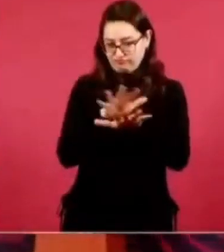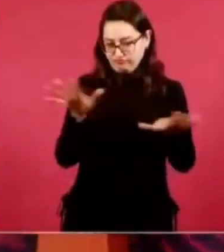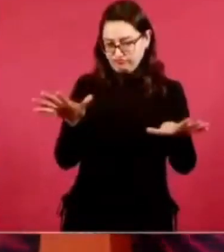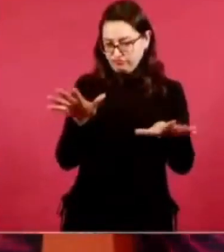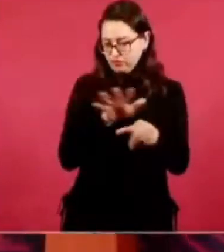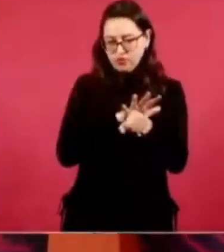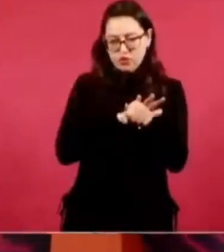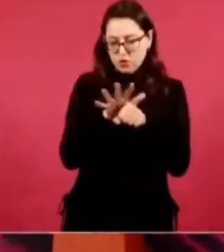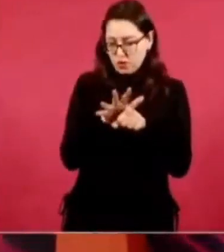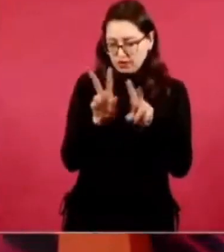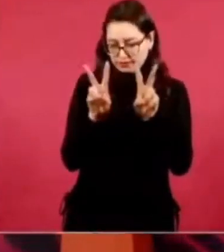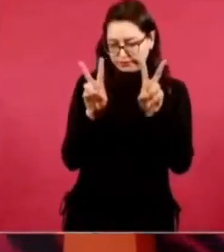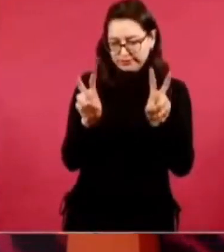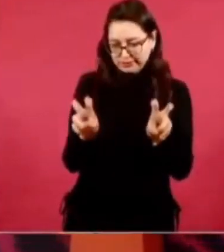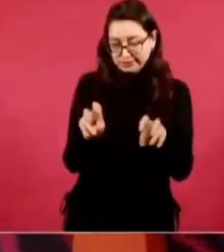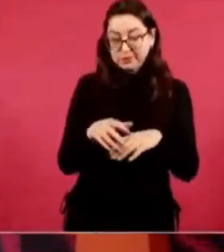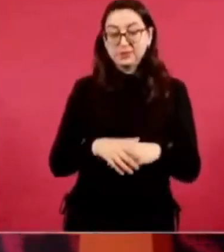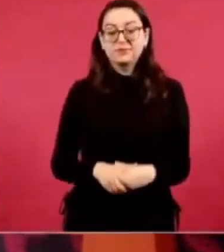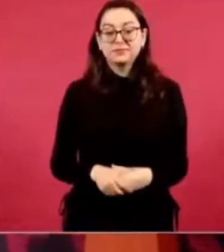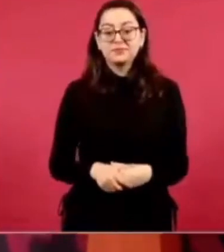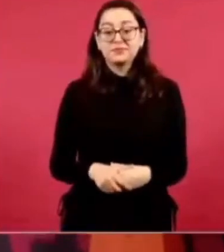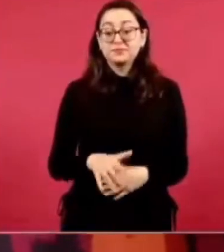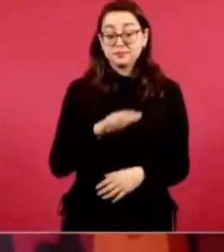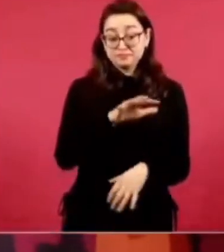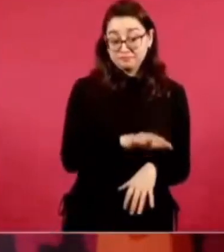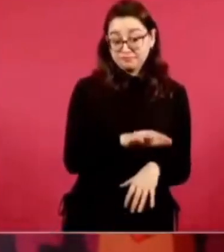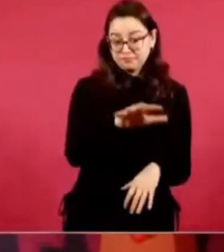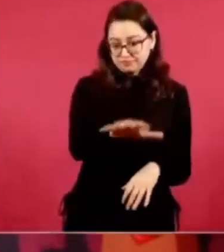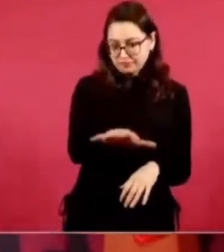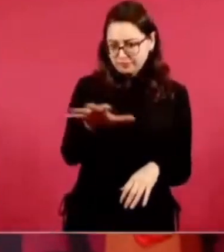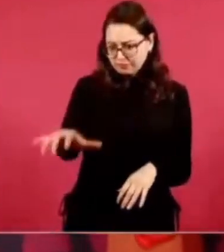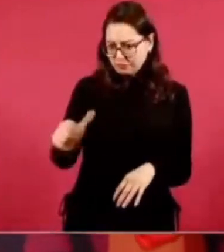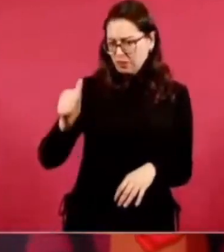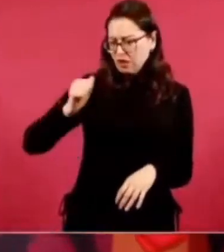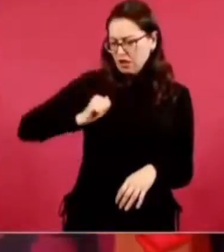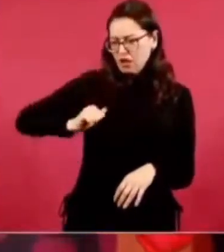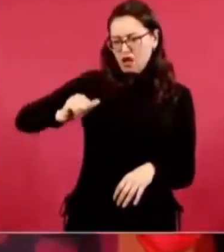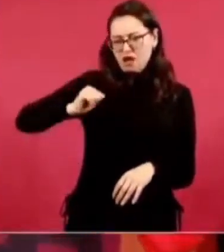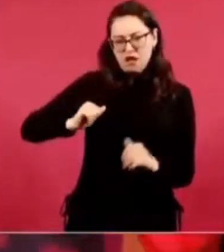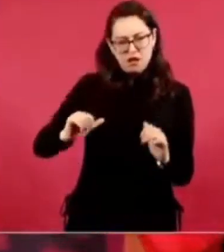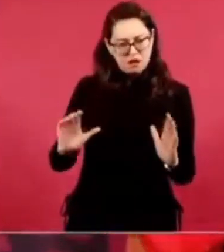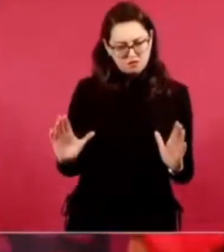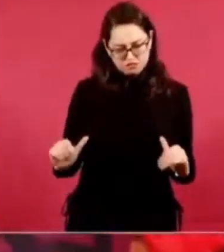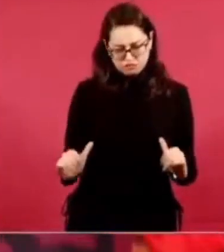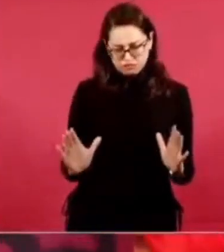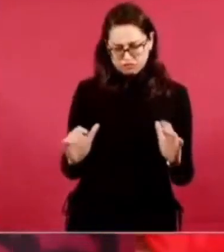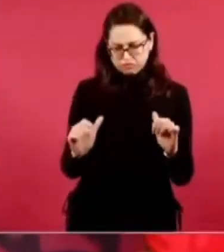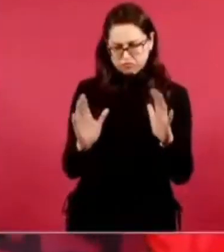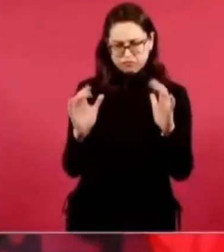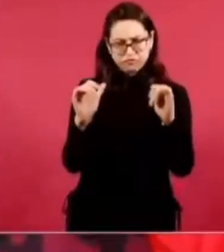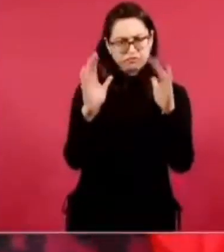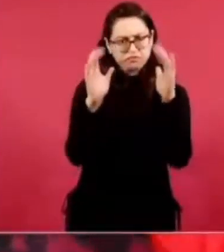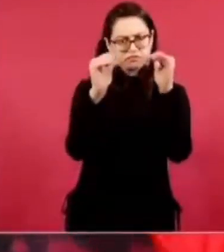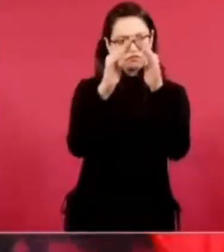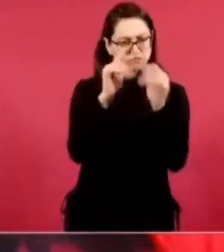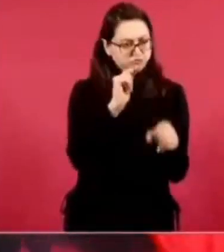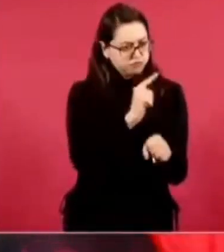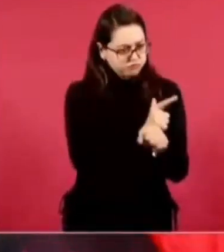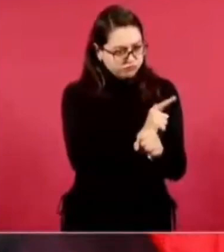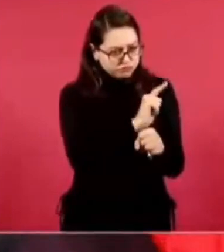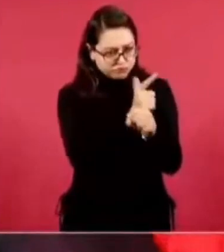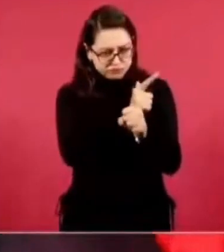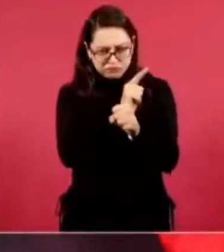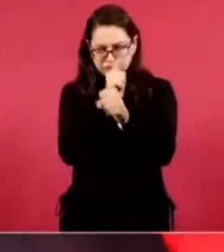de zonas arqueológicas. Contamos con el antropólogo Diego Prieto,